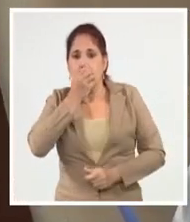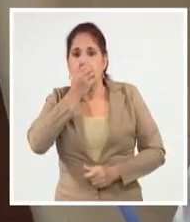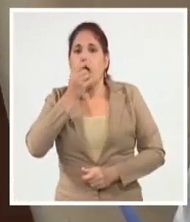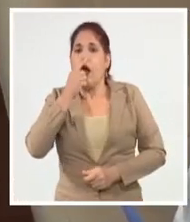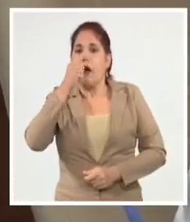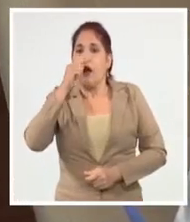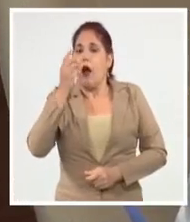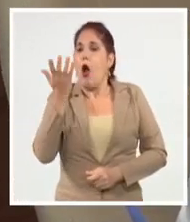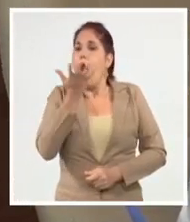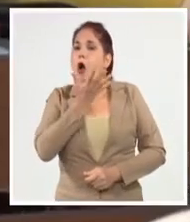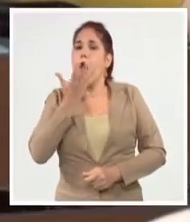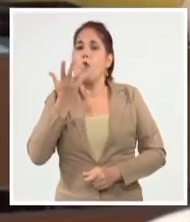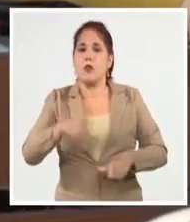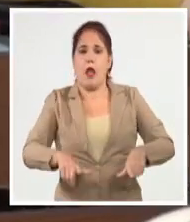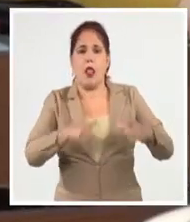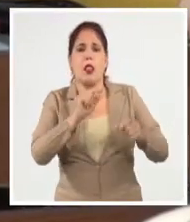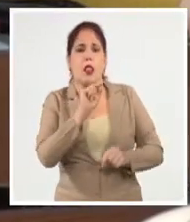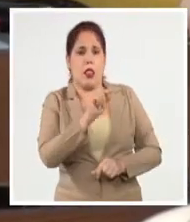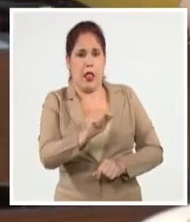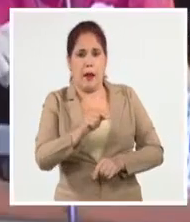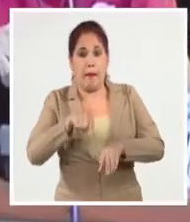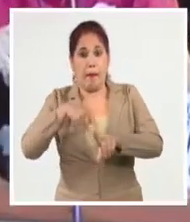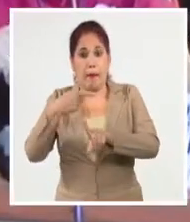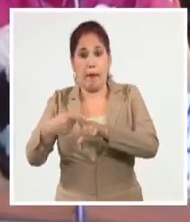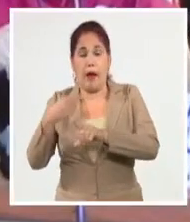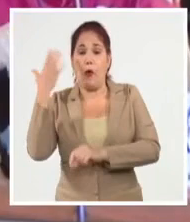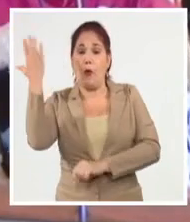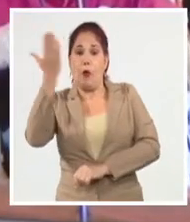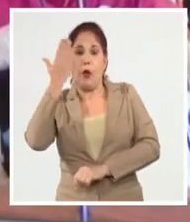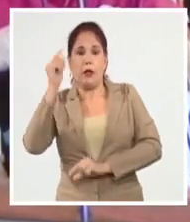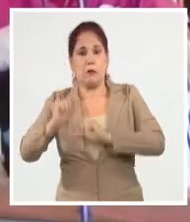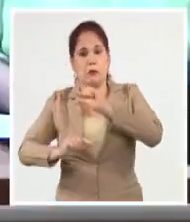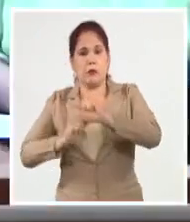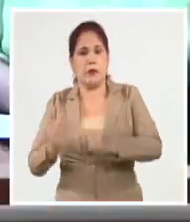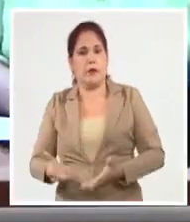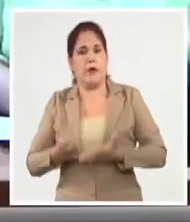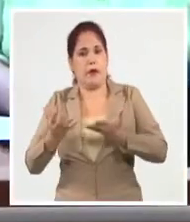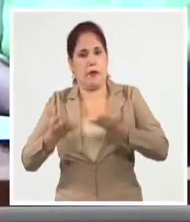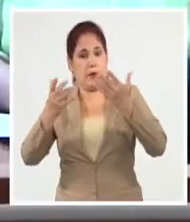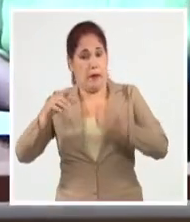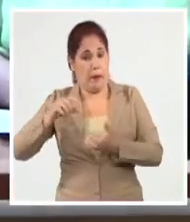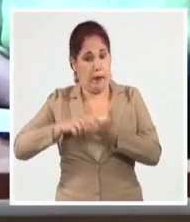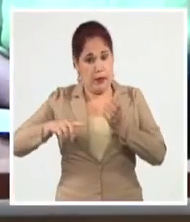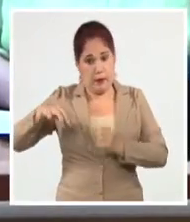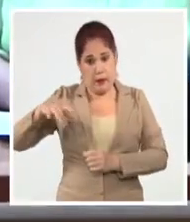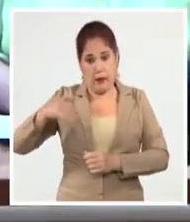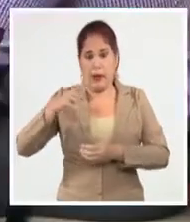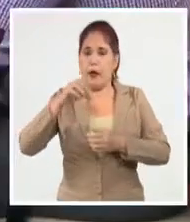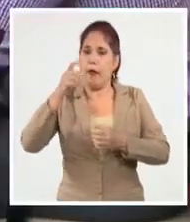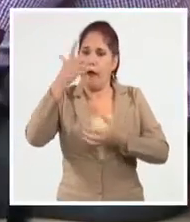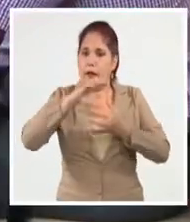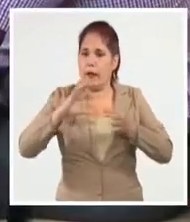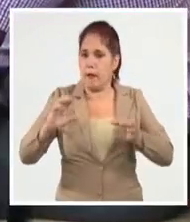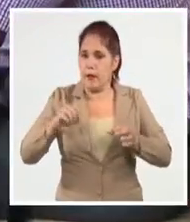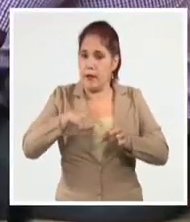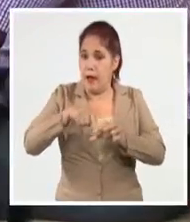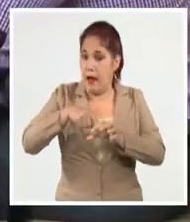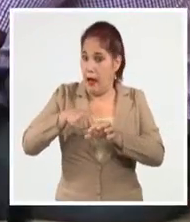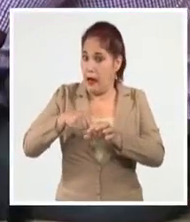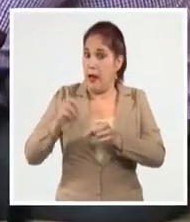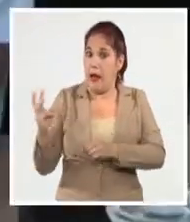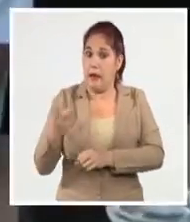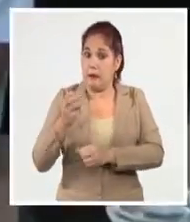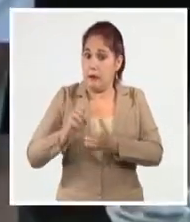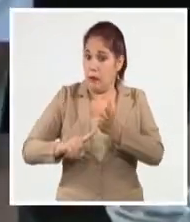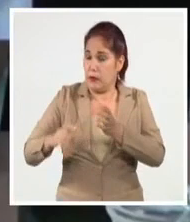afectados por el huracán Ida, la marcha del proceso de recuperación. Tanto en Pinal de Río, Artemisa, como en la Isla de la Juventud, se sigue